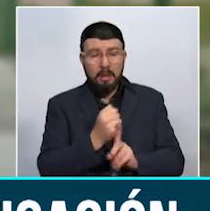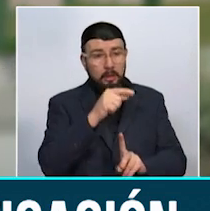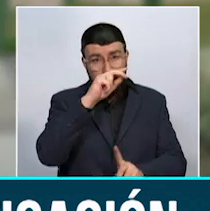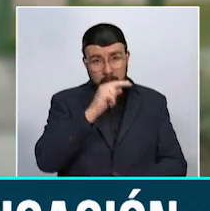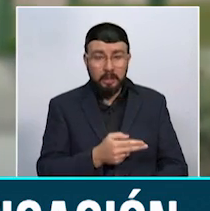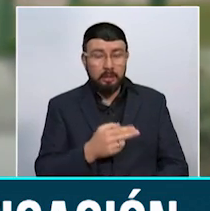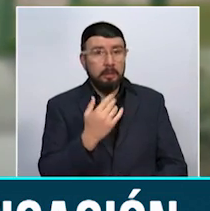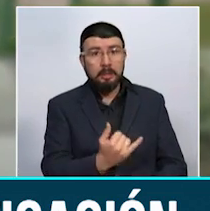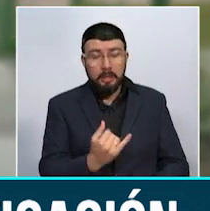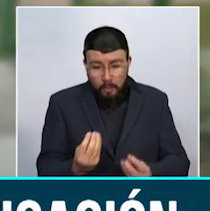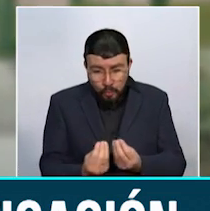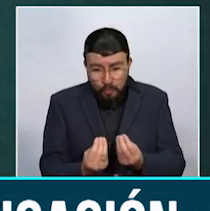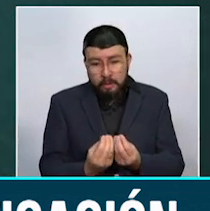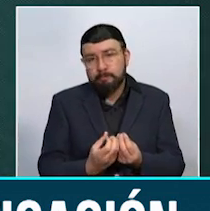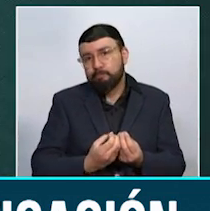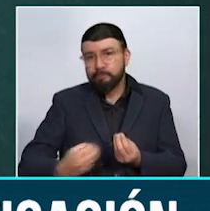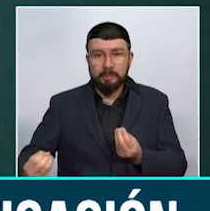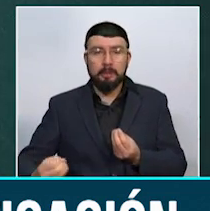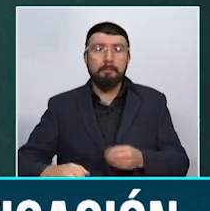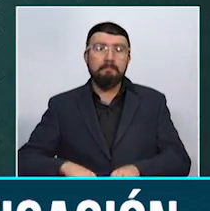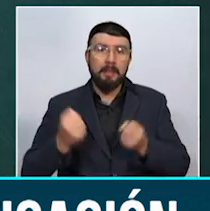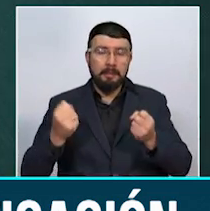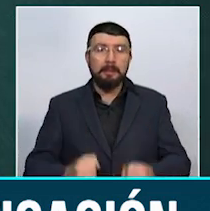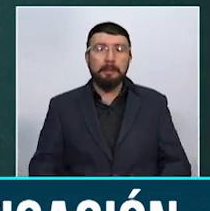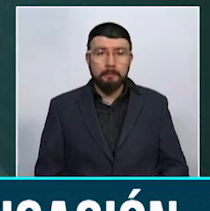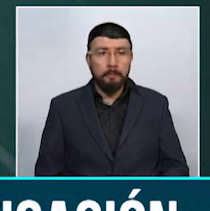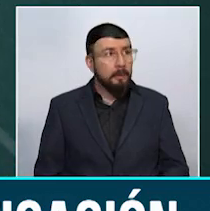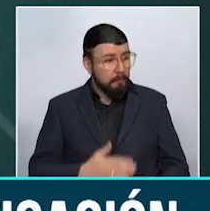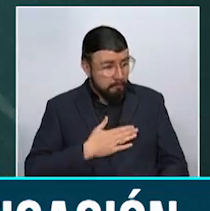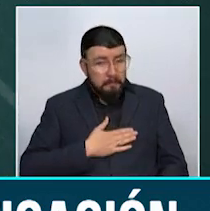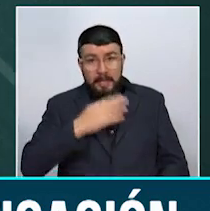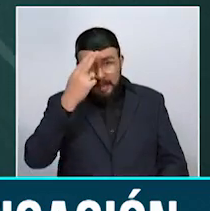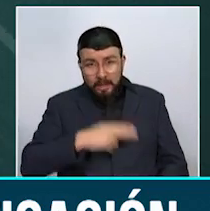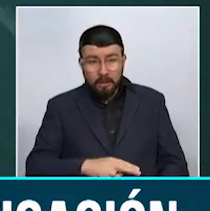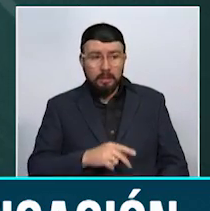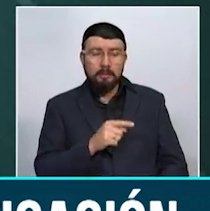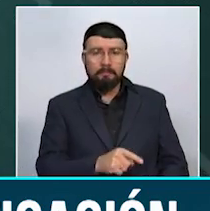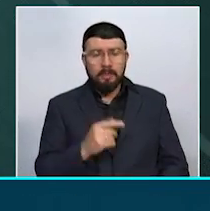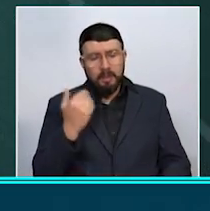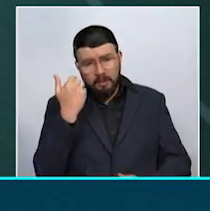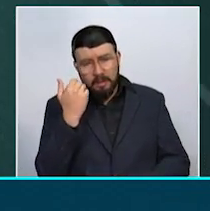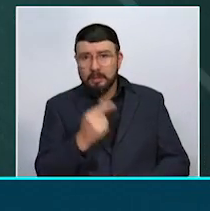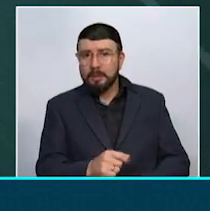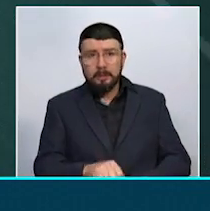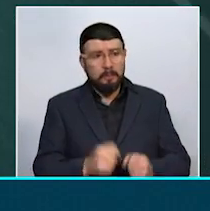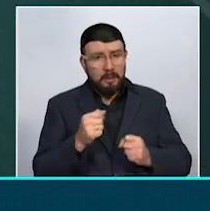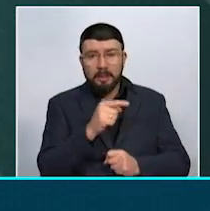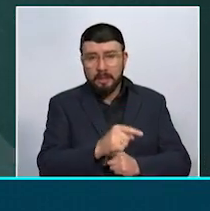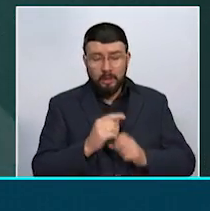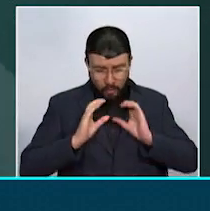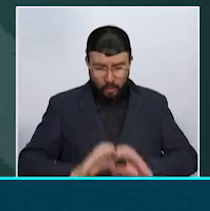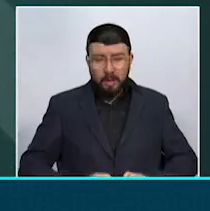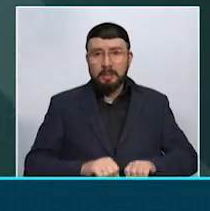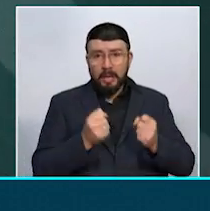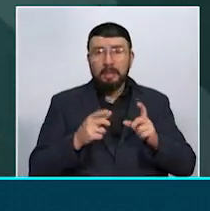el testículo derecho. Mi hijo fue el niño afectado. Está afectado tanto físicamente como psicológicamente,